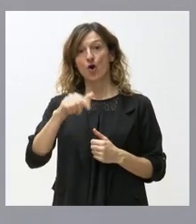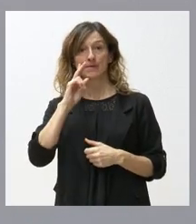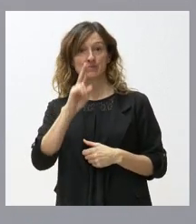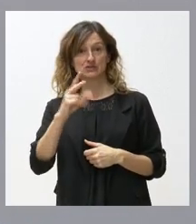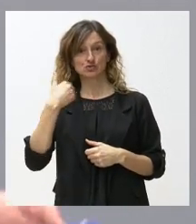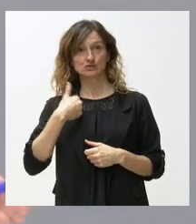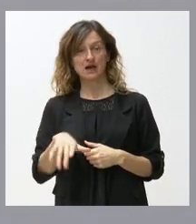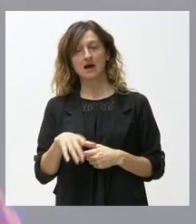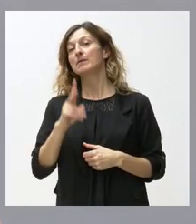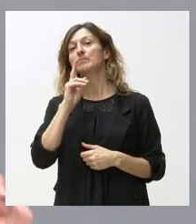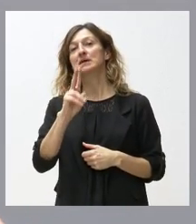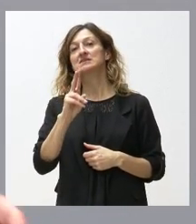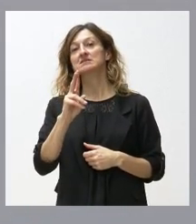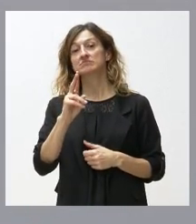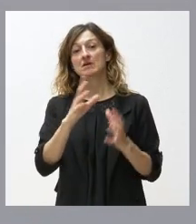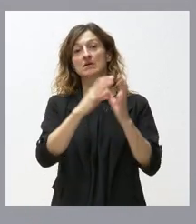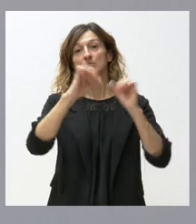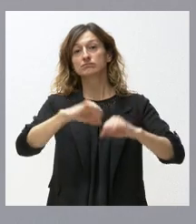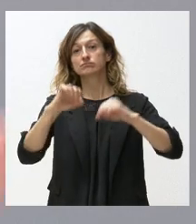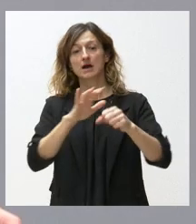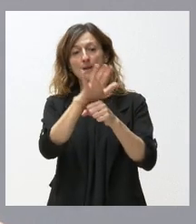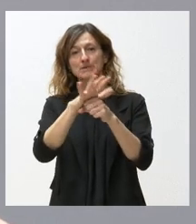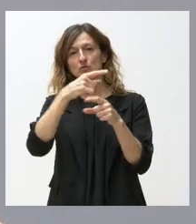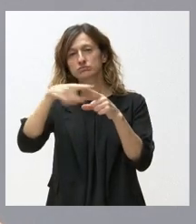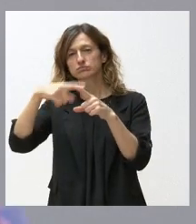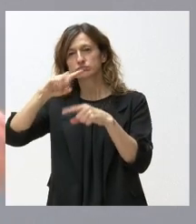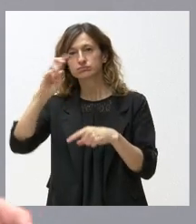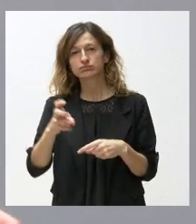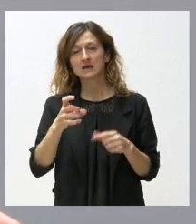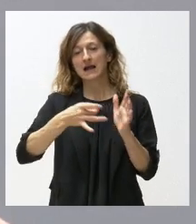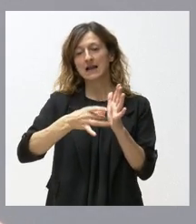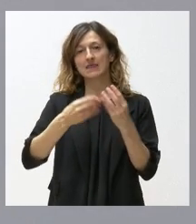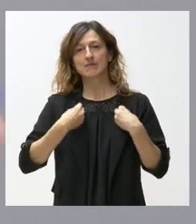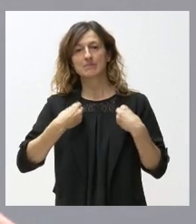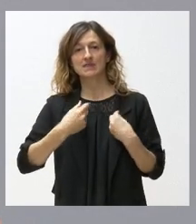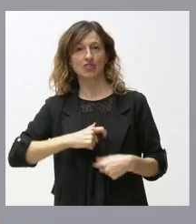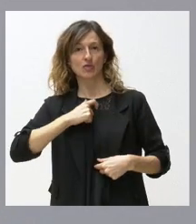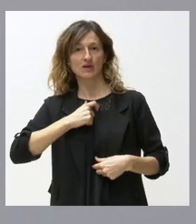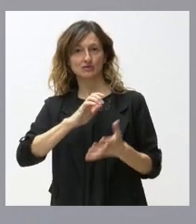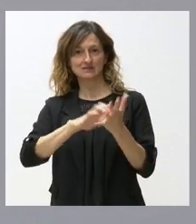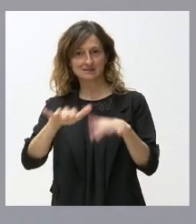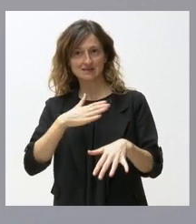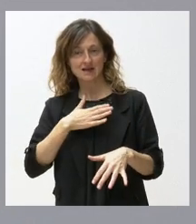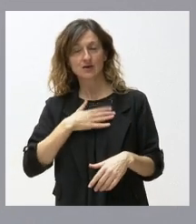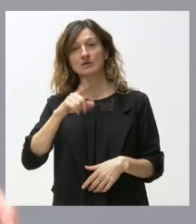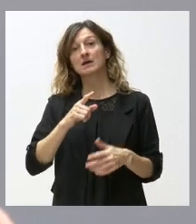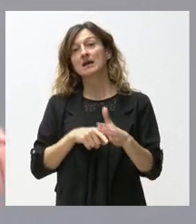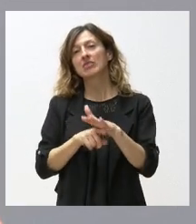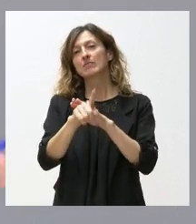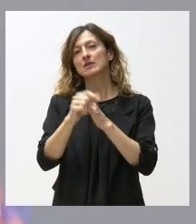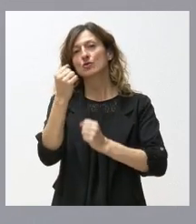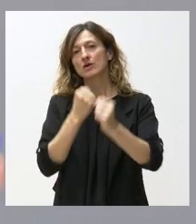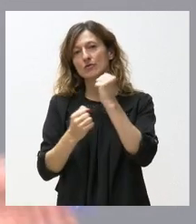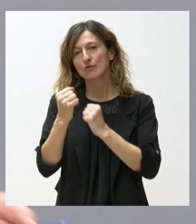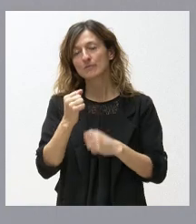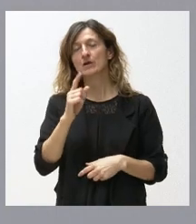ustedes una cantidad muy relevante de acuerdos en ámbitos muy distintos, que tienen que ver con la calidad de vida de los ciudadanos de Castilla y León, con el crecimiento económico, el impacto